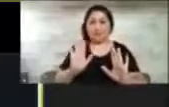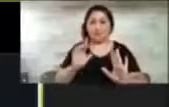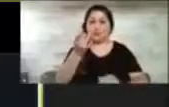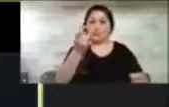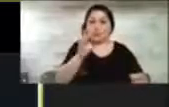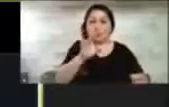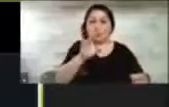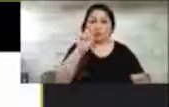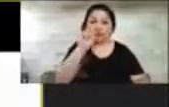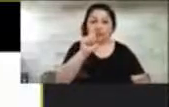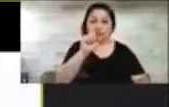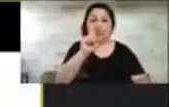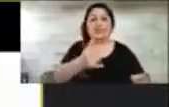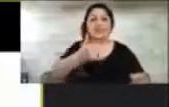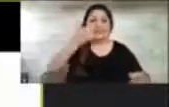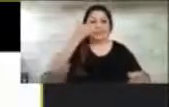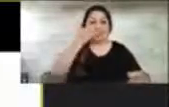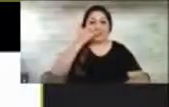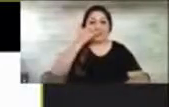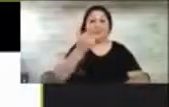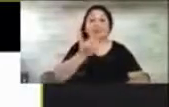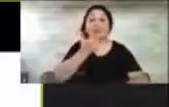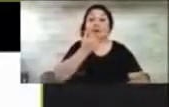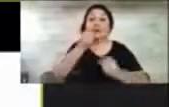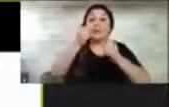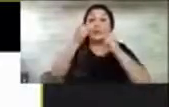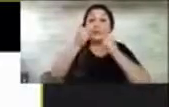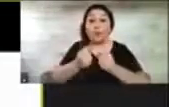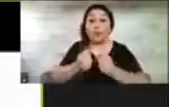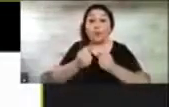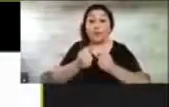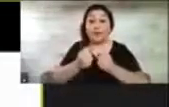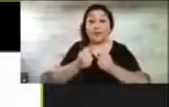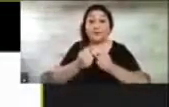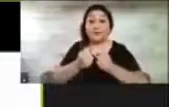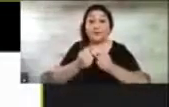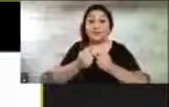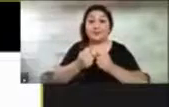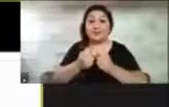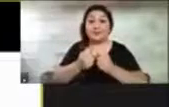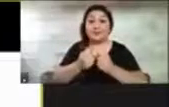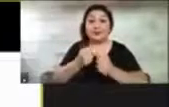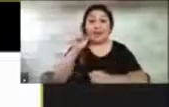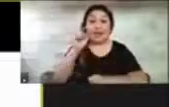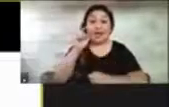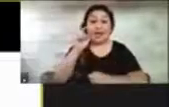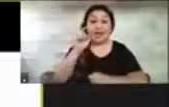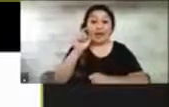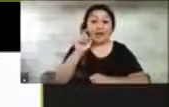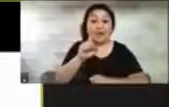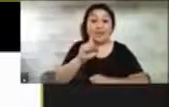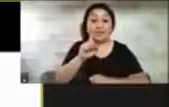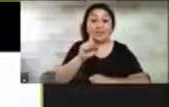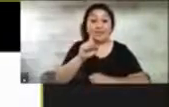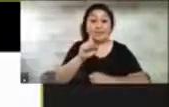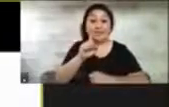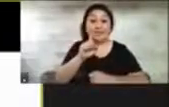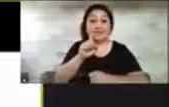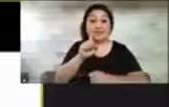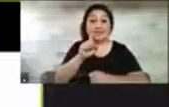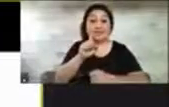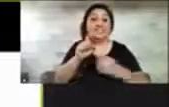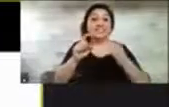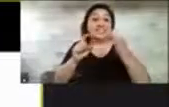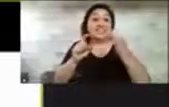puede, pasa la siguiente, por favor, Almu. Puede apretar el teléfono